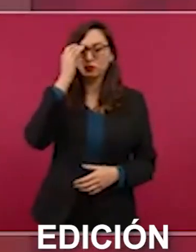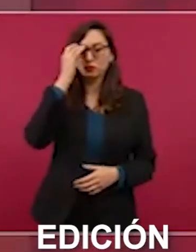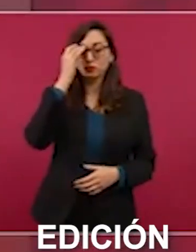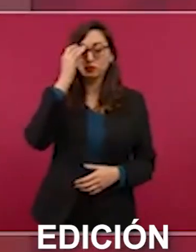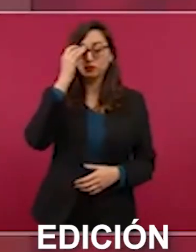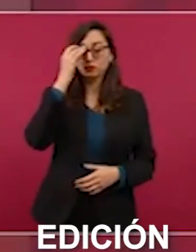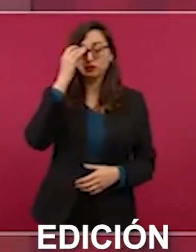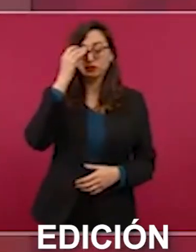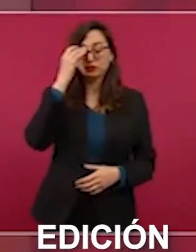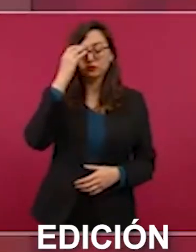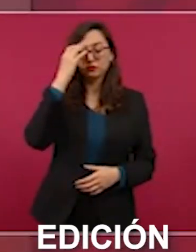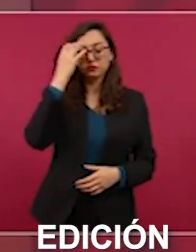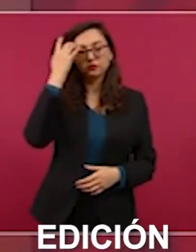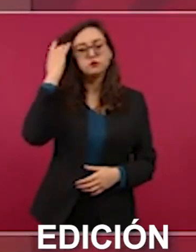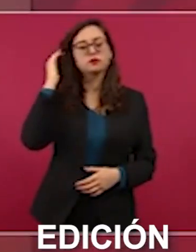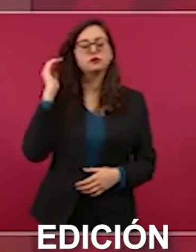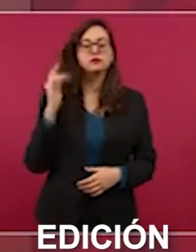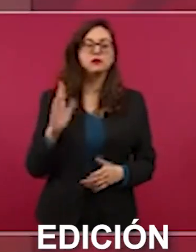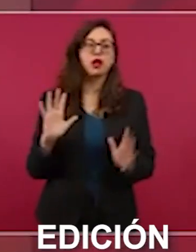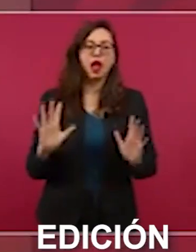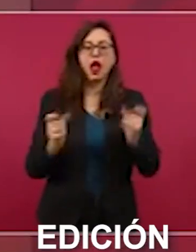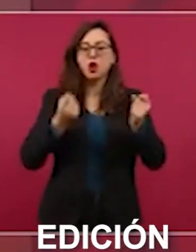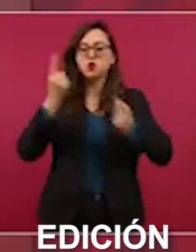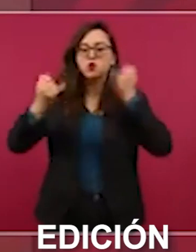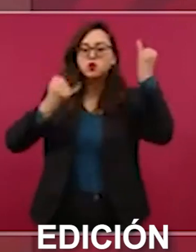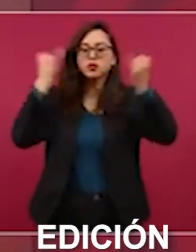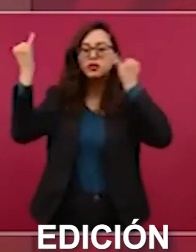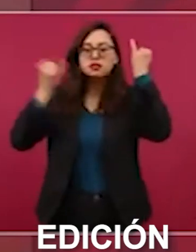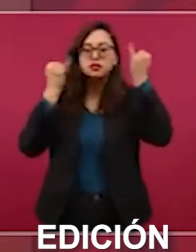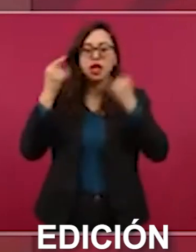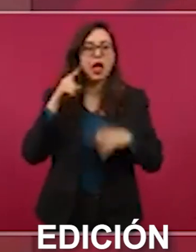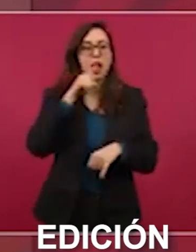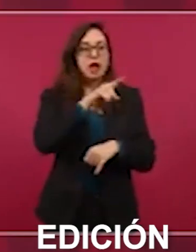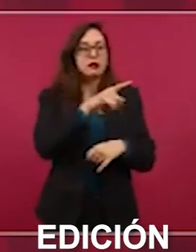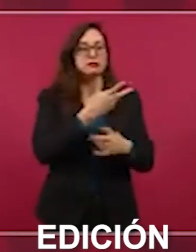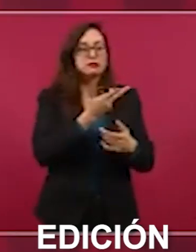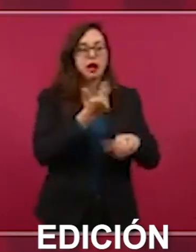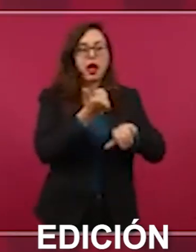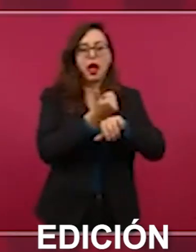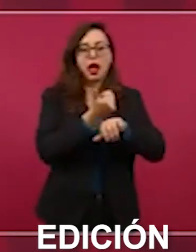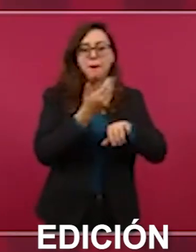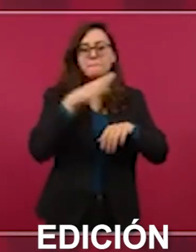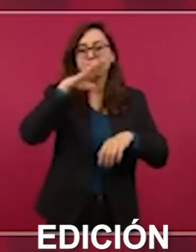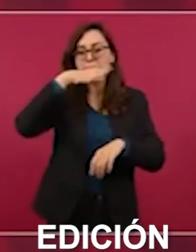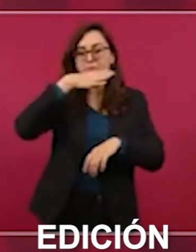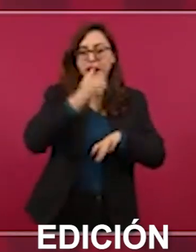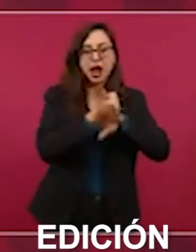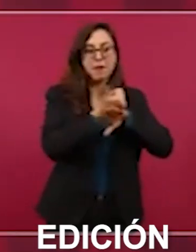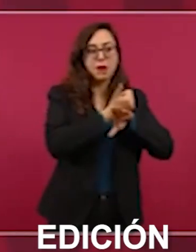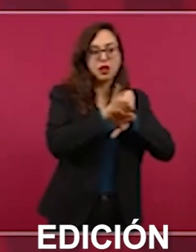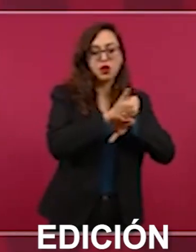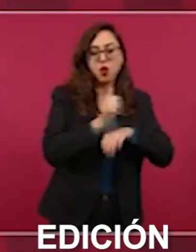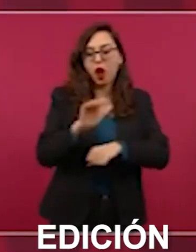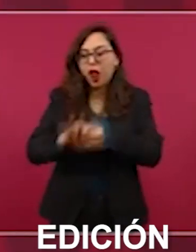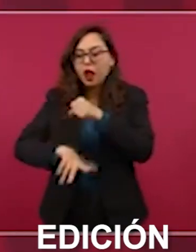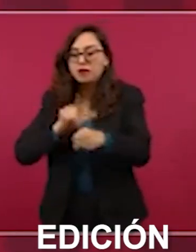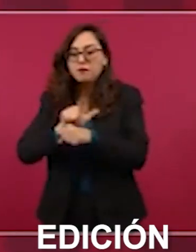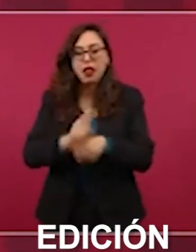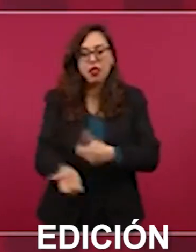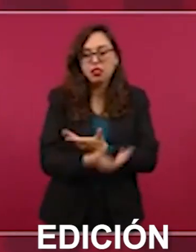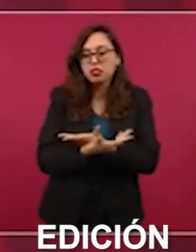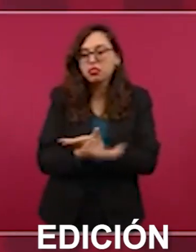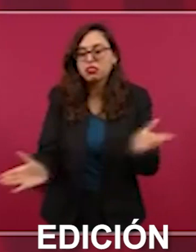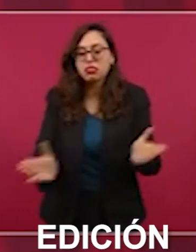amarillo para forraje entonces le aclaramos que sí que ese no es